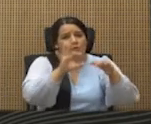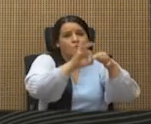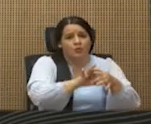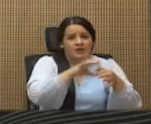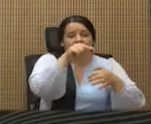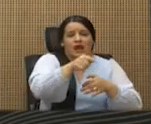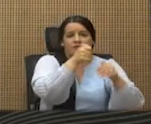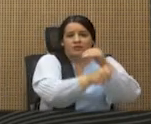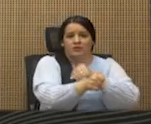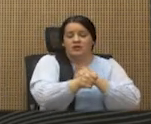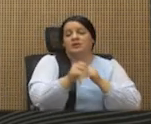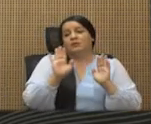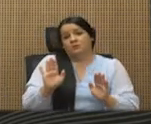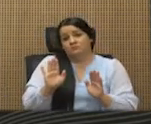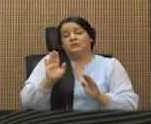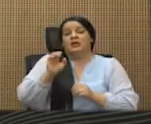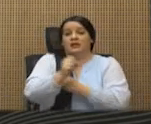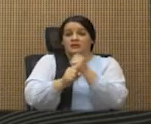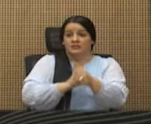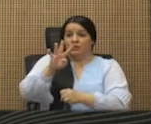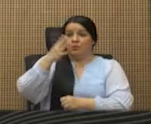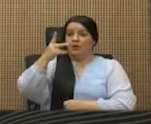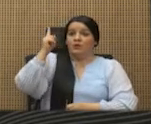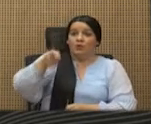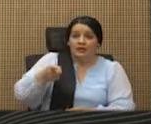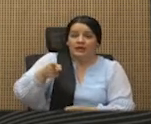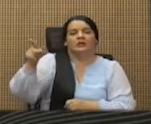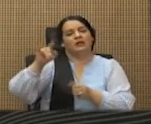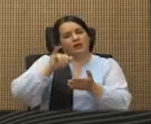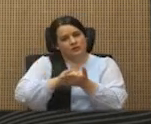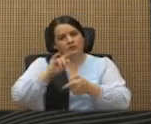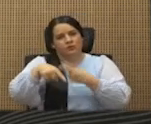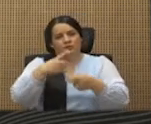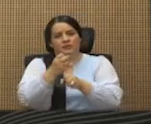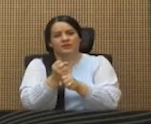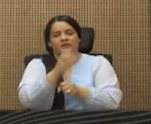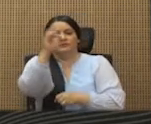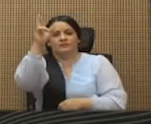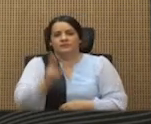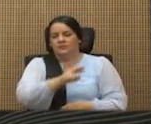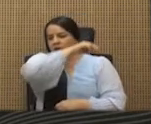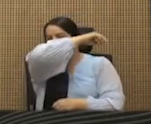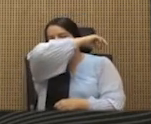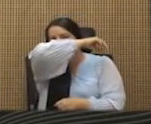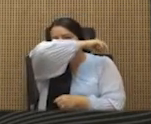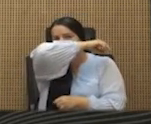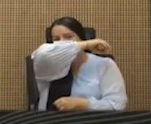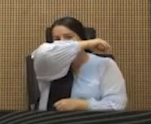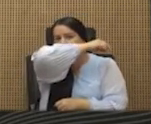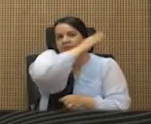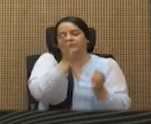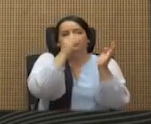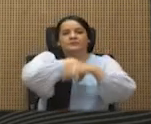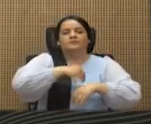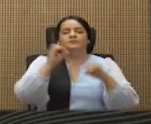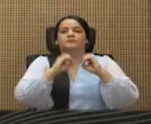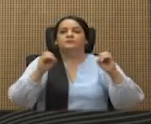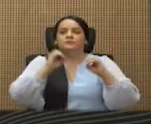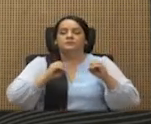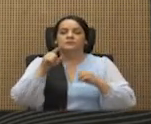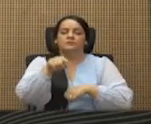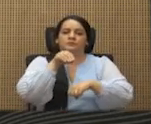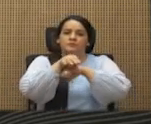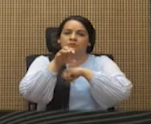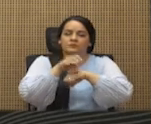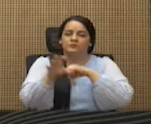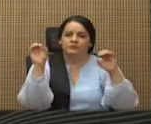ordene. Mientras tanto, costarricenses, que quede muy claro, aquí no hubo ningún tráfico de influencias,